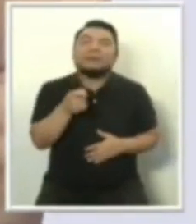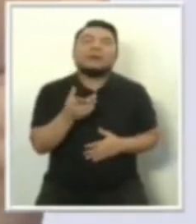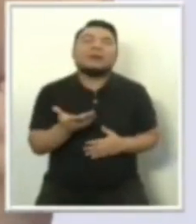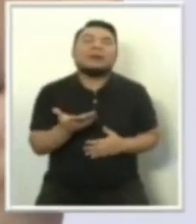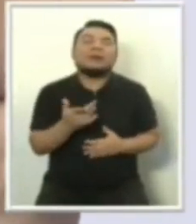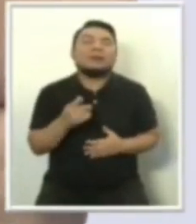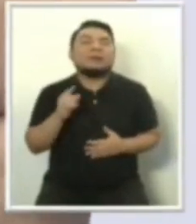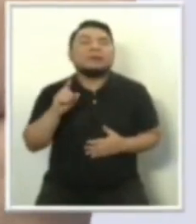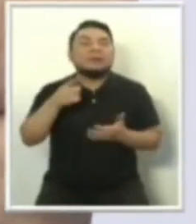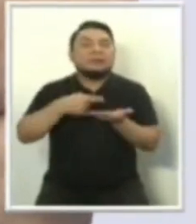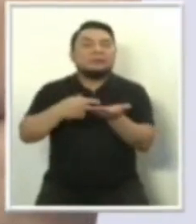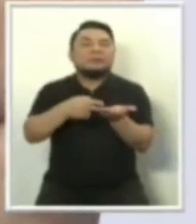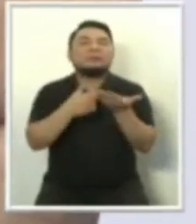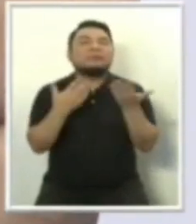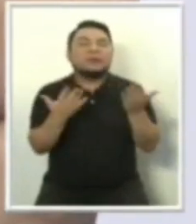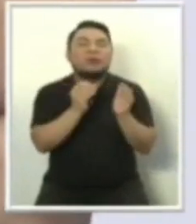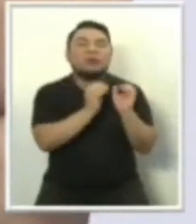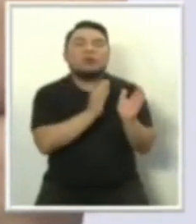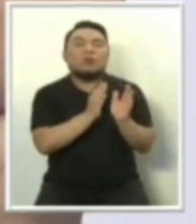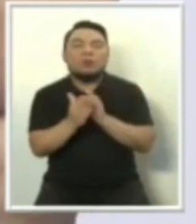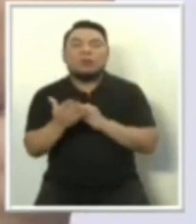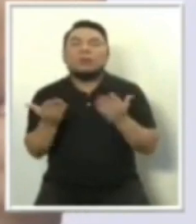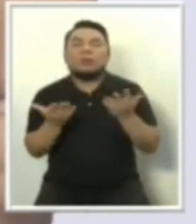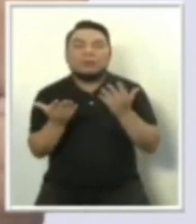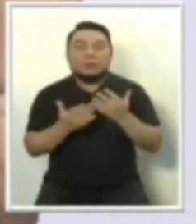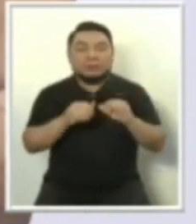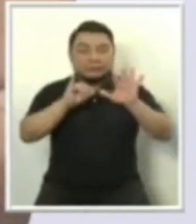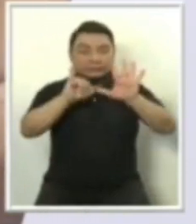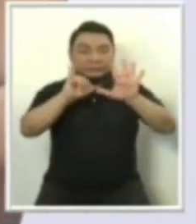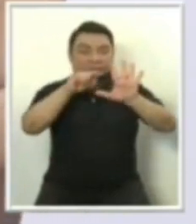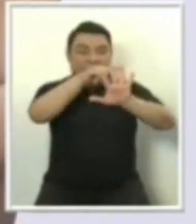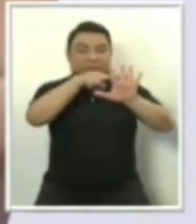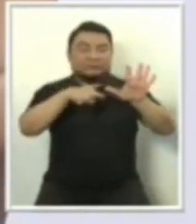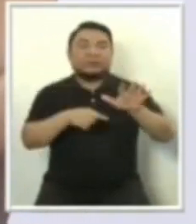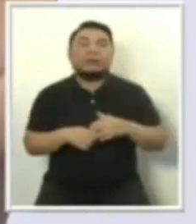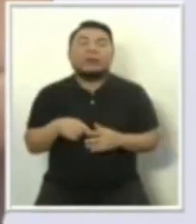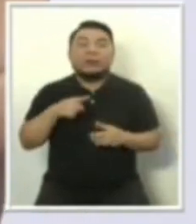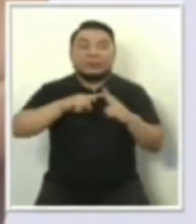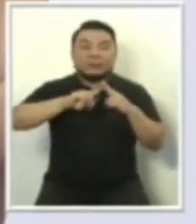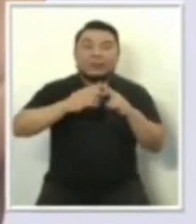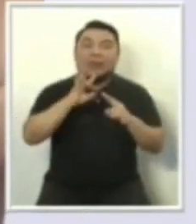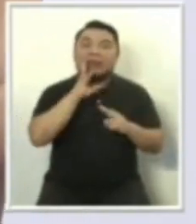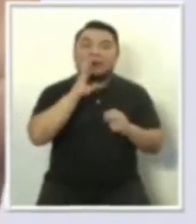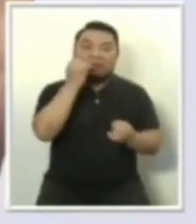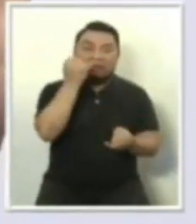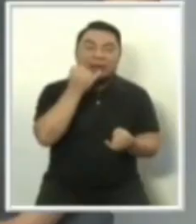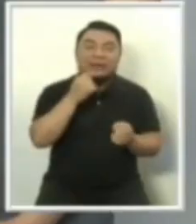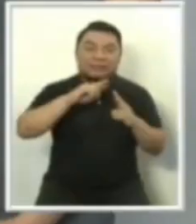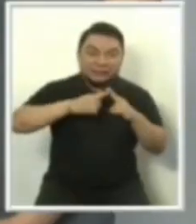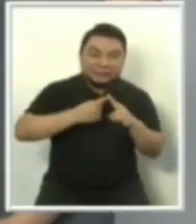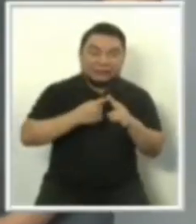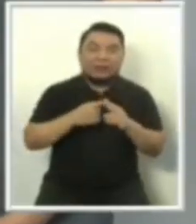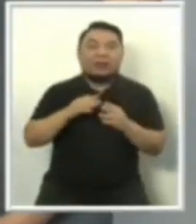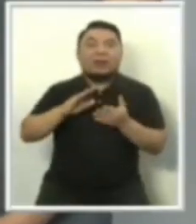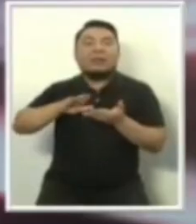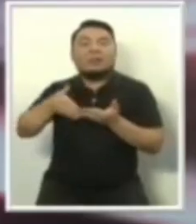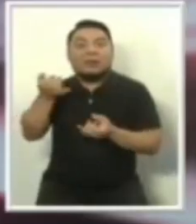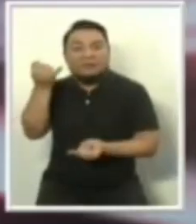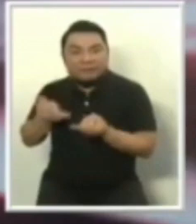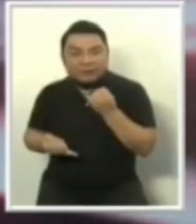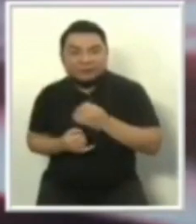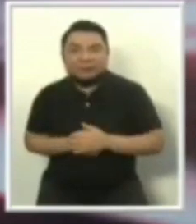determinar el orden de exposición de los seis participantes para las palabras iniciales y finales. En el medio todos